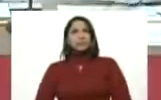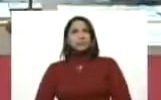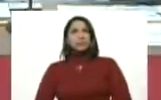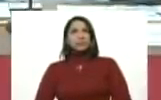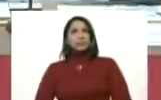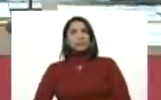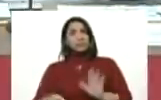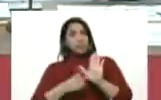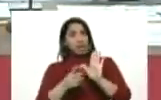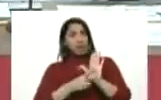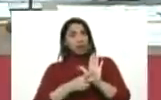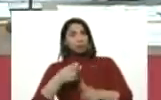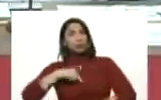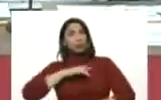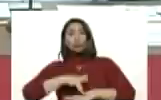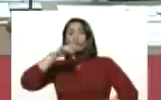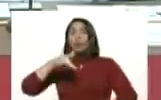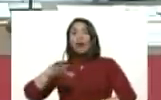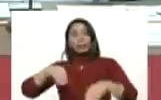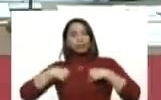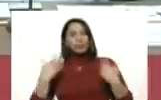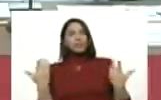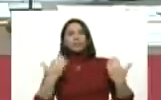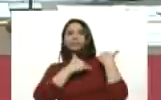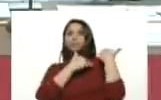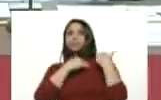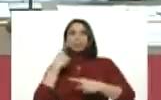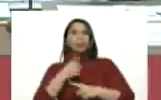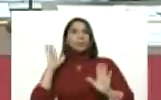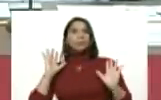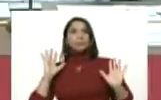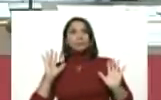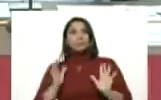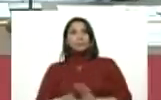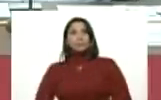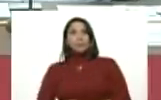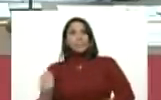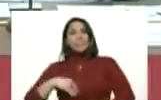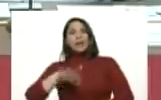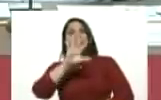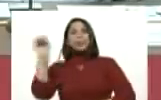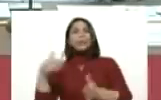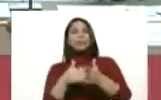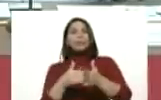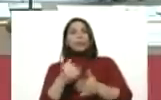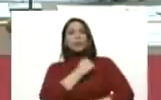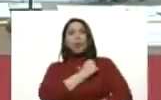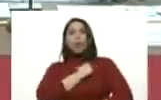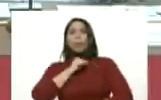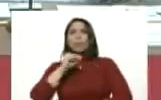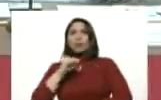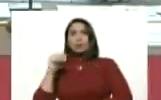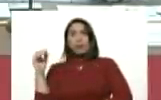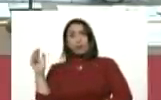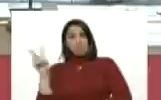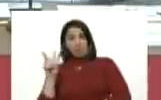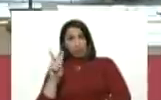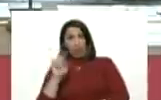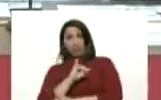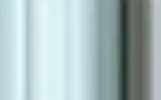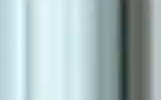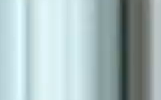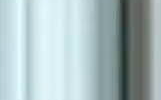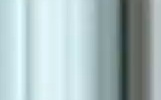La verdad es que nos toca a nosotros asumir esta responsabilidad. Más de 50 mil compatriotas ya han